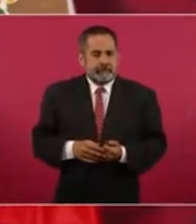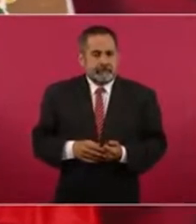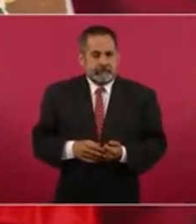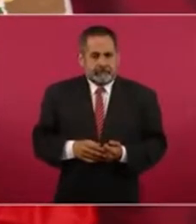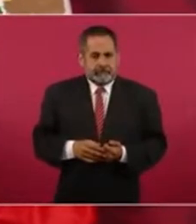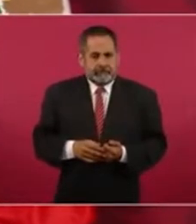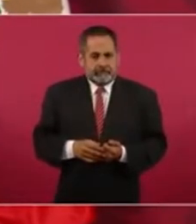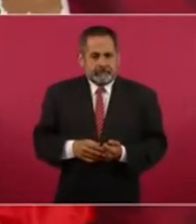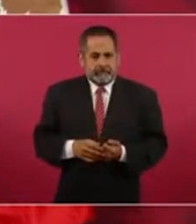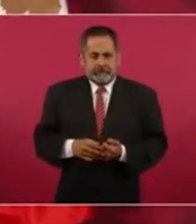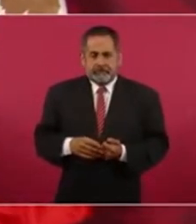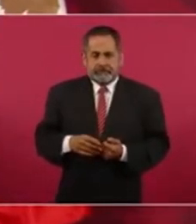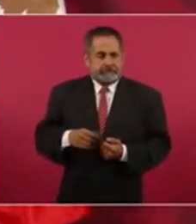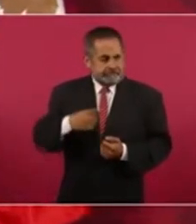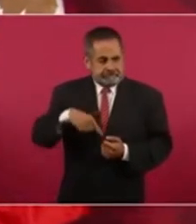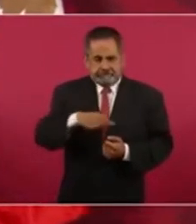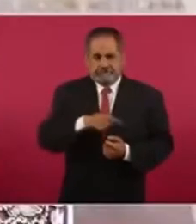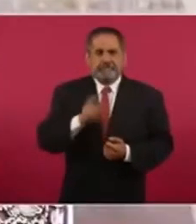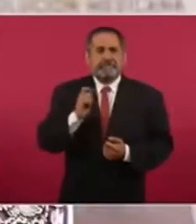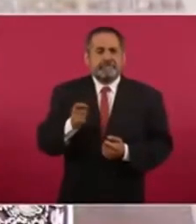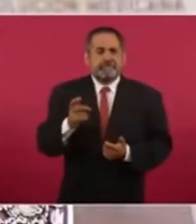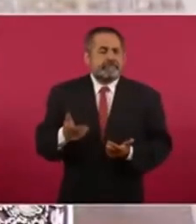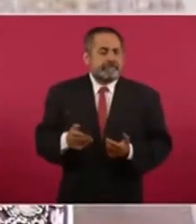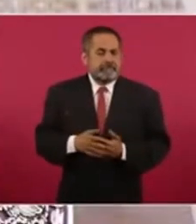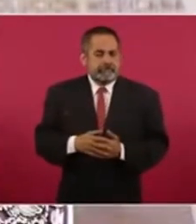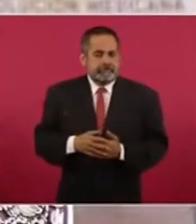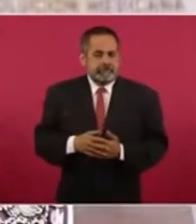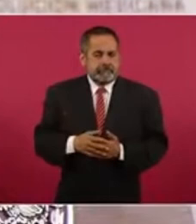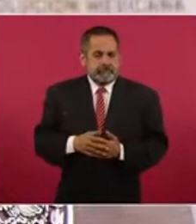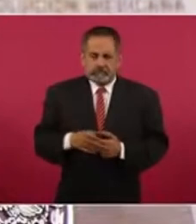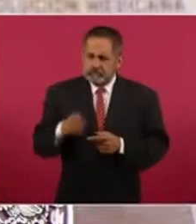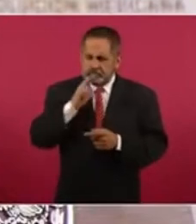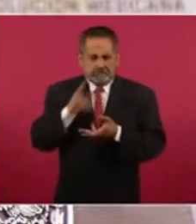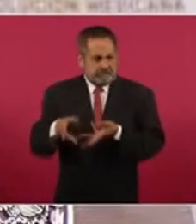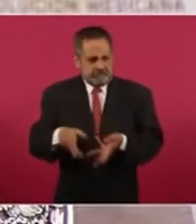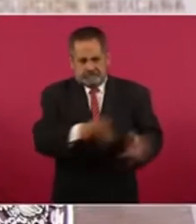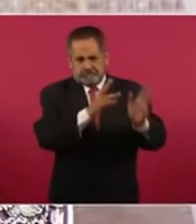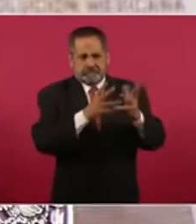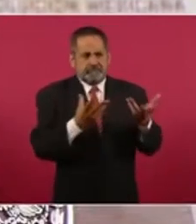participen en sector privado